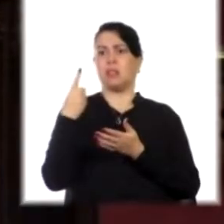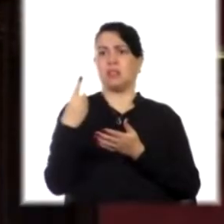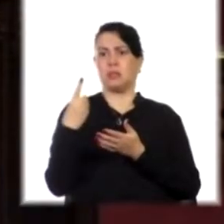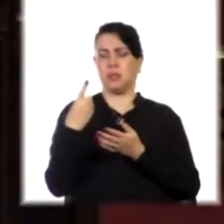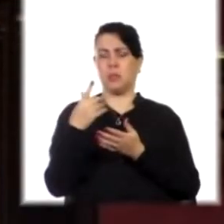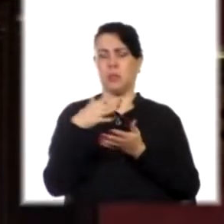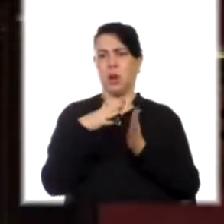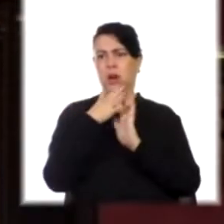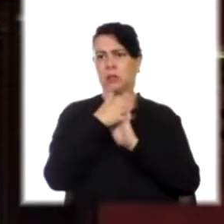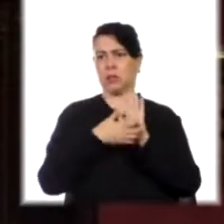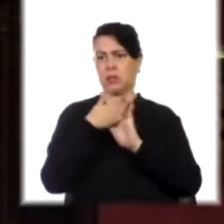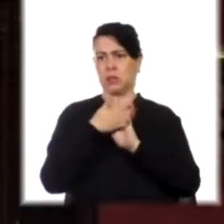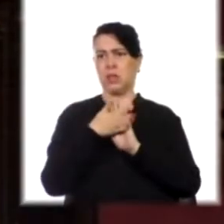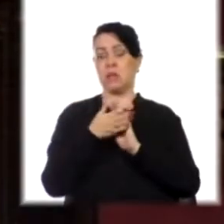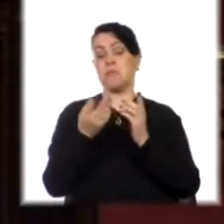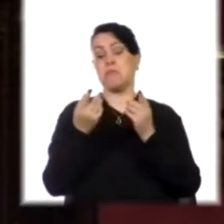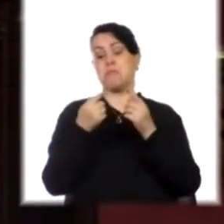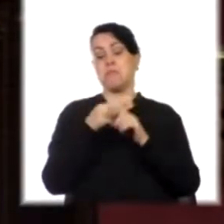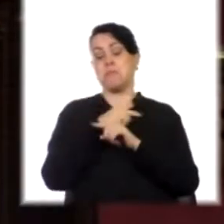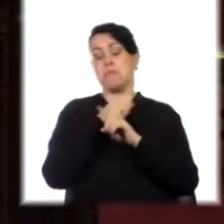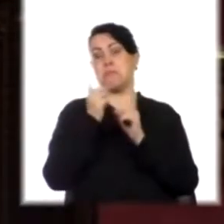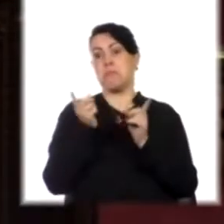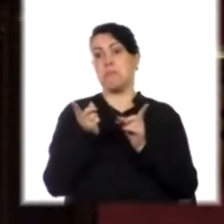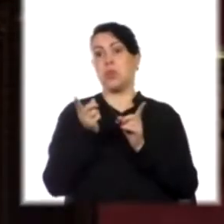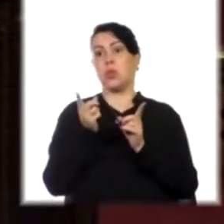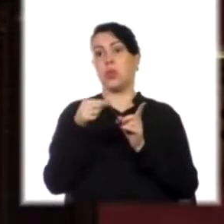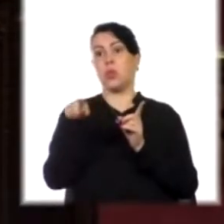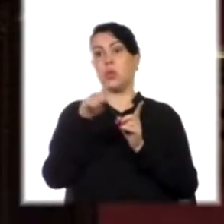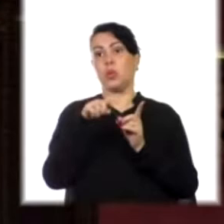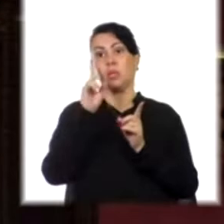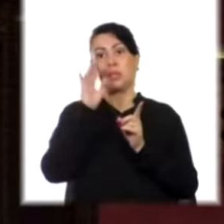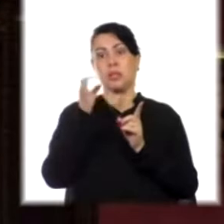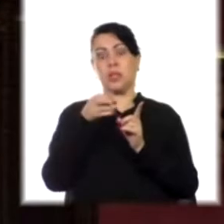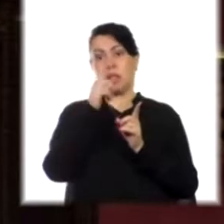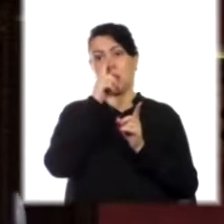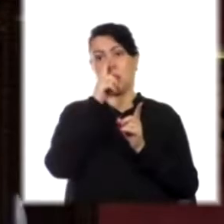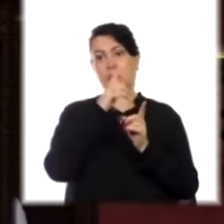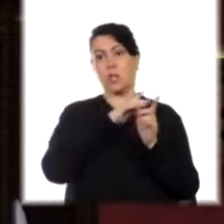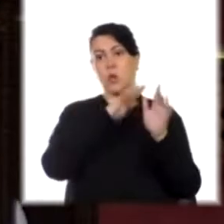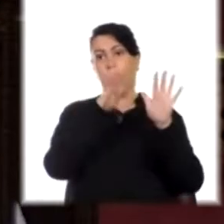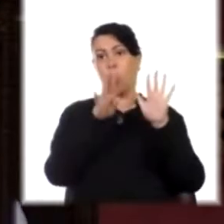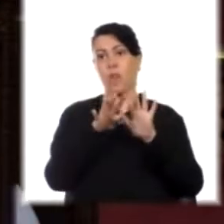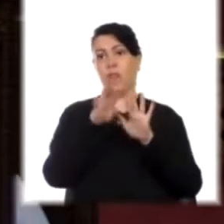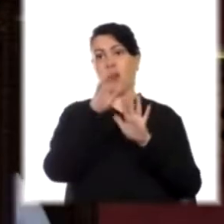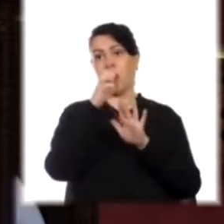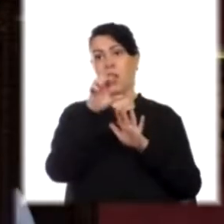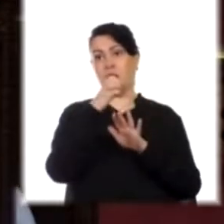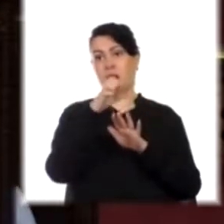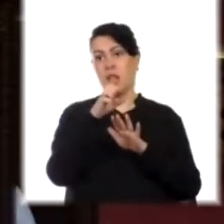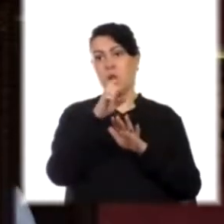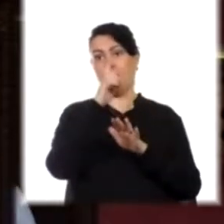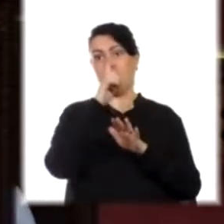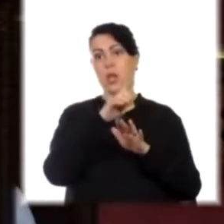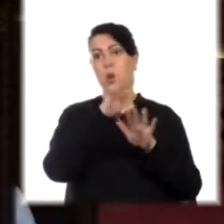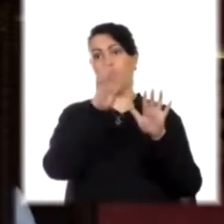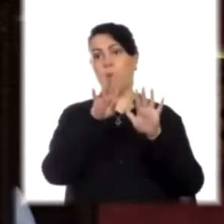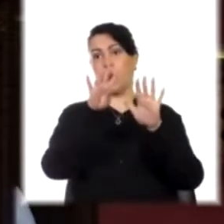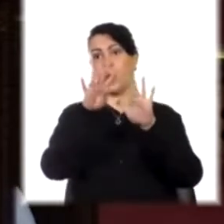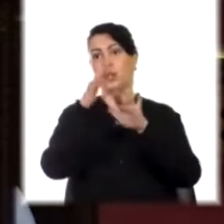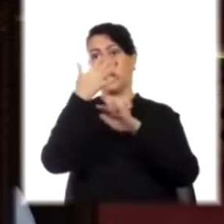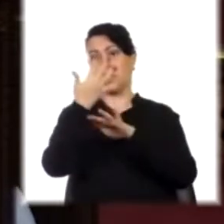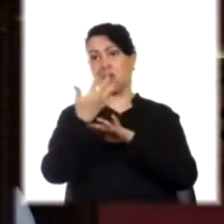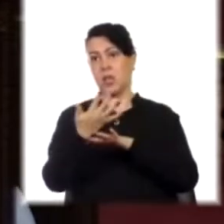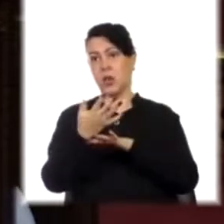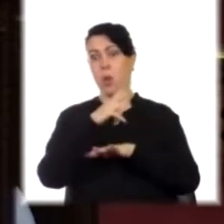Cabe destacar, señora Presidenta, que desde el 19 de enero del 95 que fue privatizada la compañía del gas